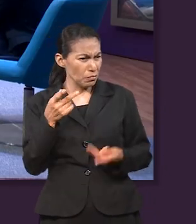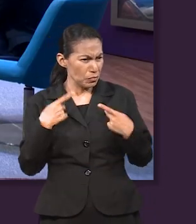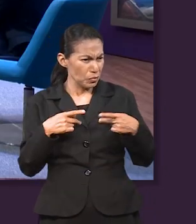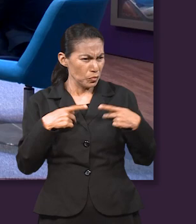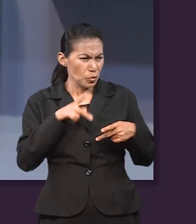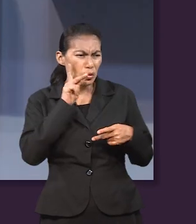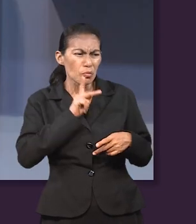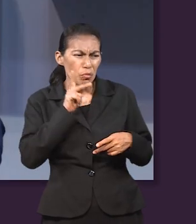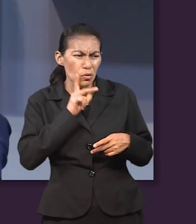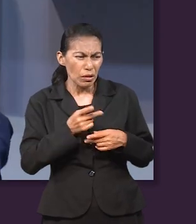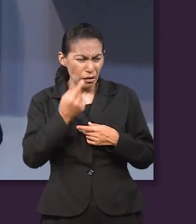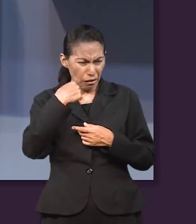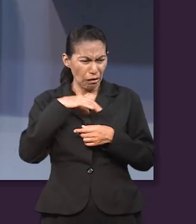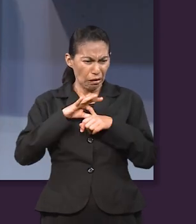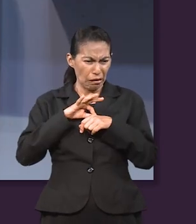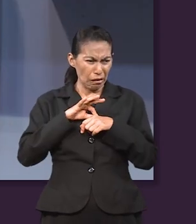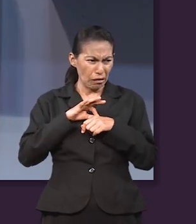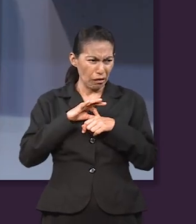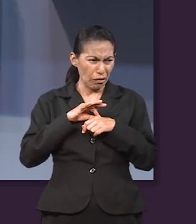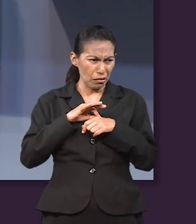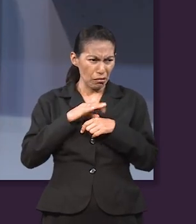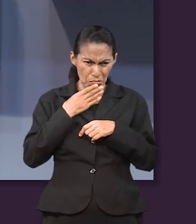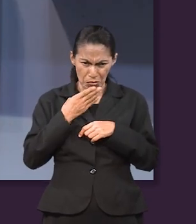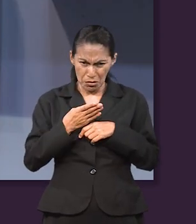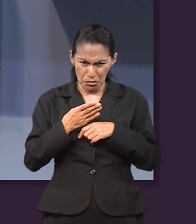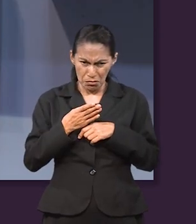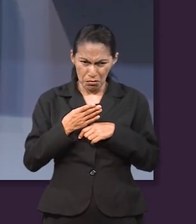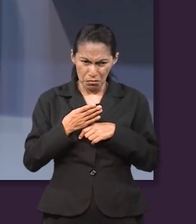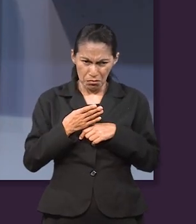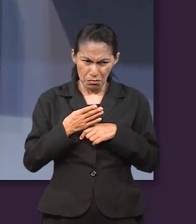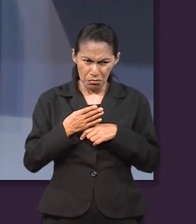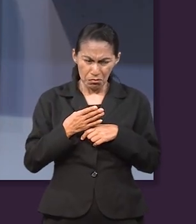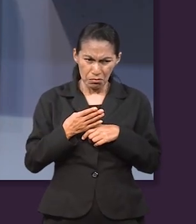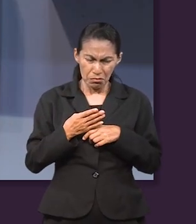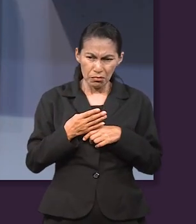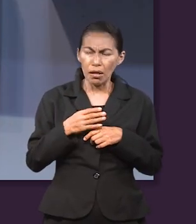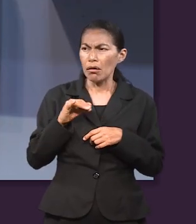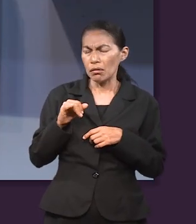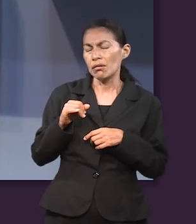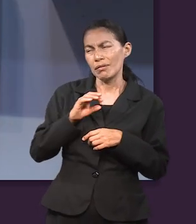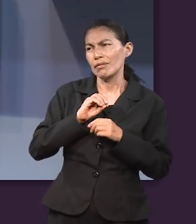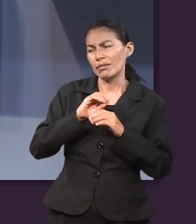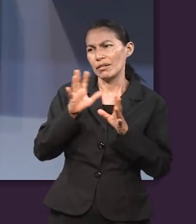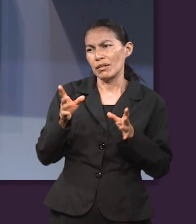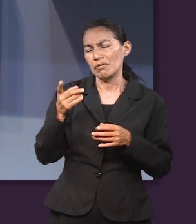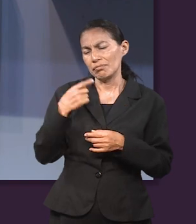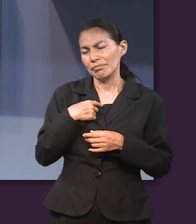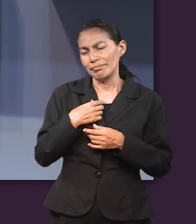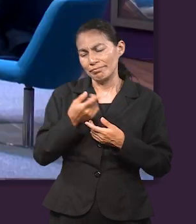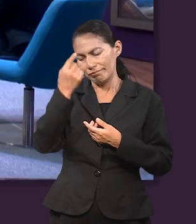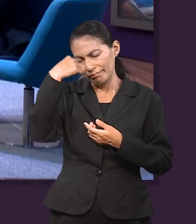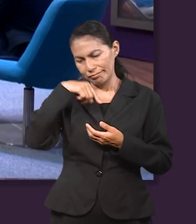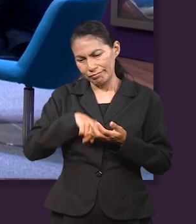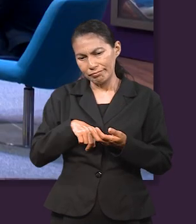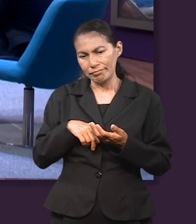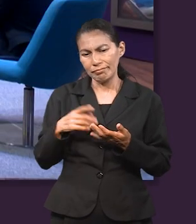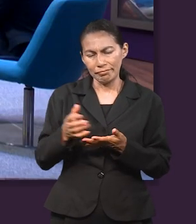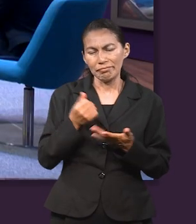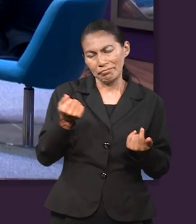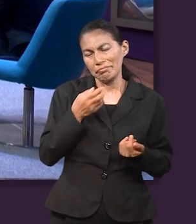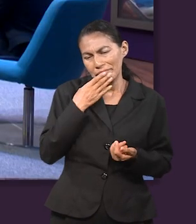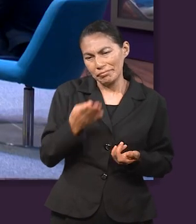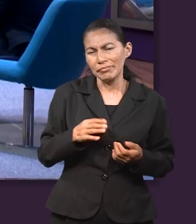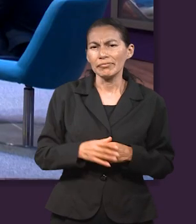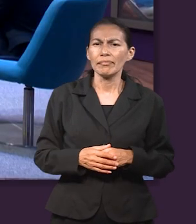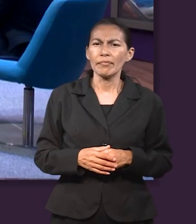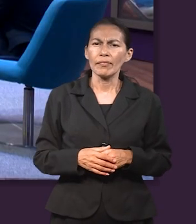estuvo con nosotros. Ok, entonces, Vale, ¿tú opinas que también el probado recibe beneficios de la prueba? Sí, claro. ¿No?